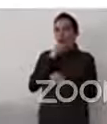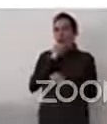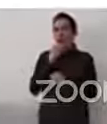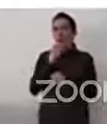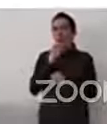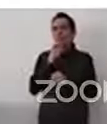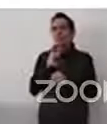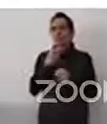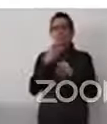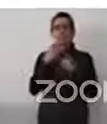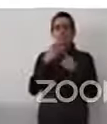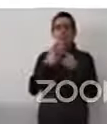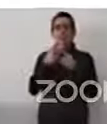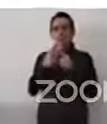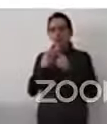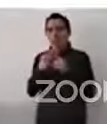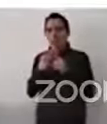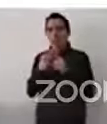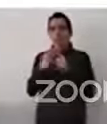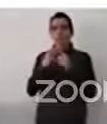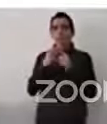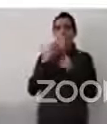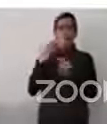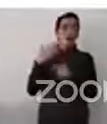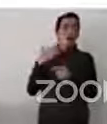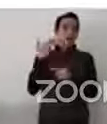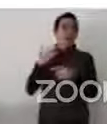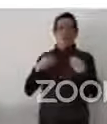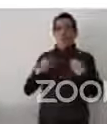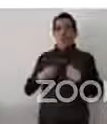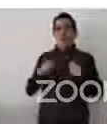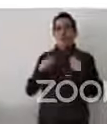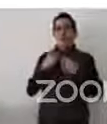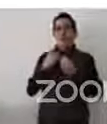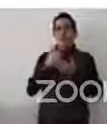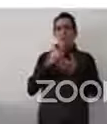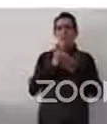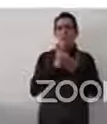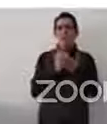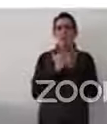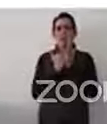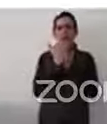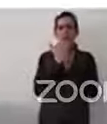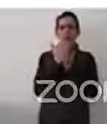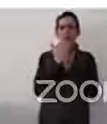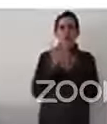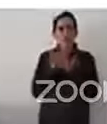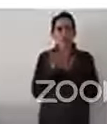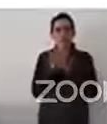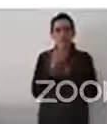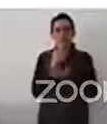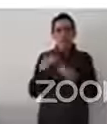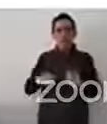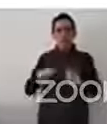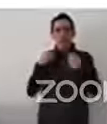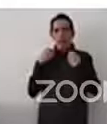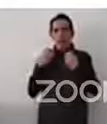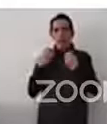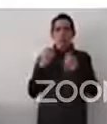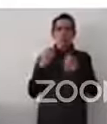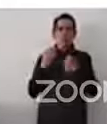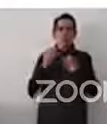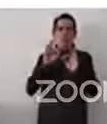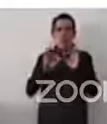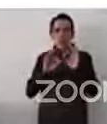un aumento de la calidad de vida y esperanza de vida por los avances médicos, etcétera. Y